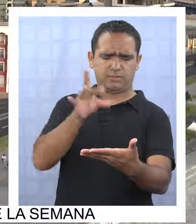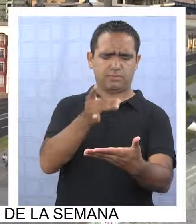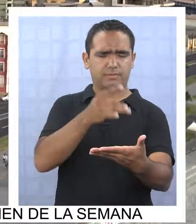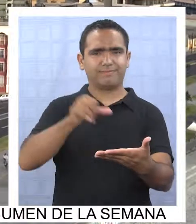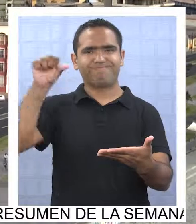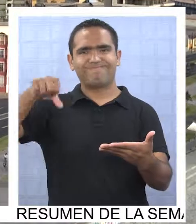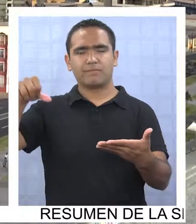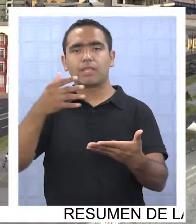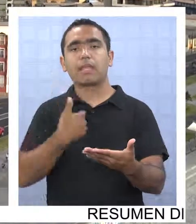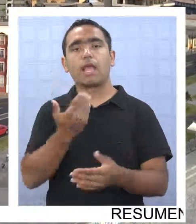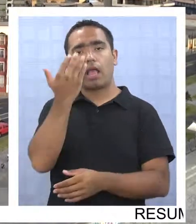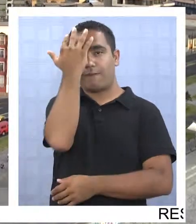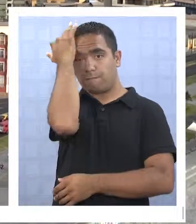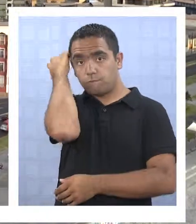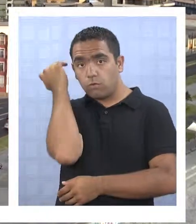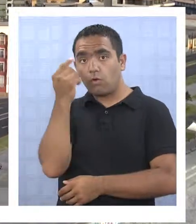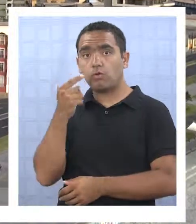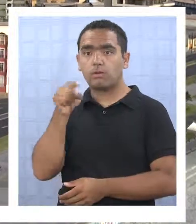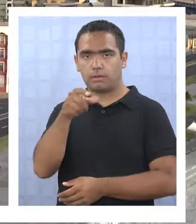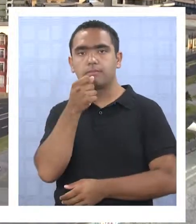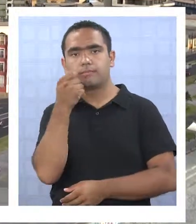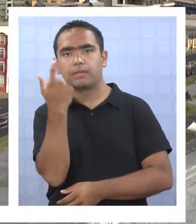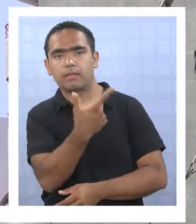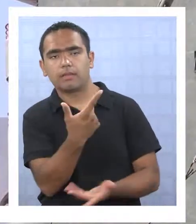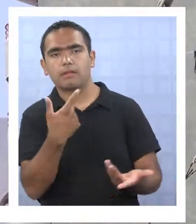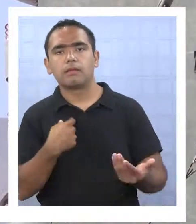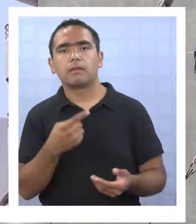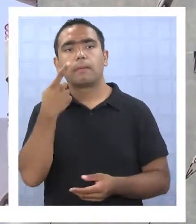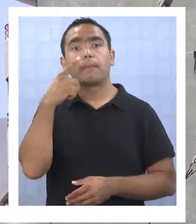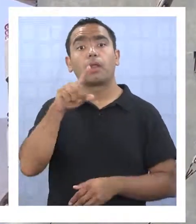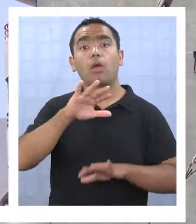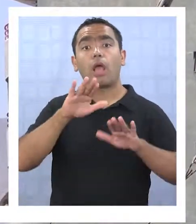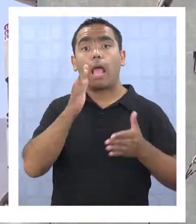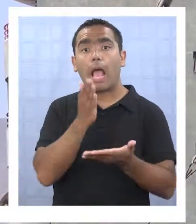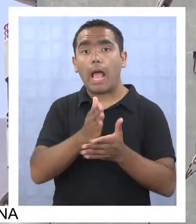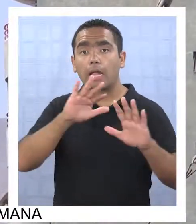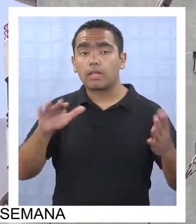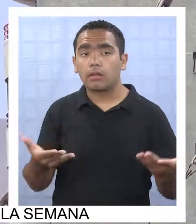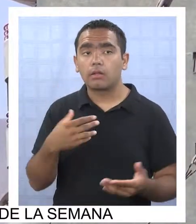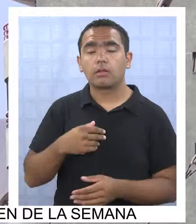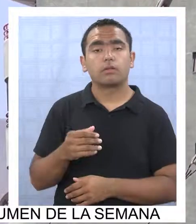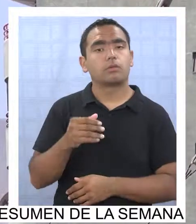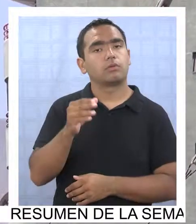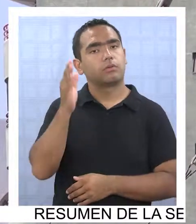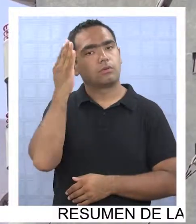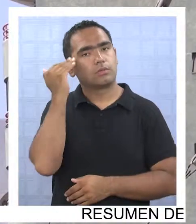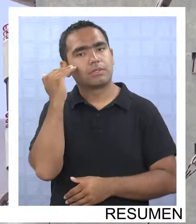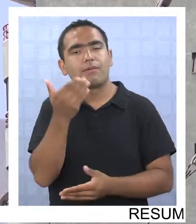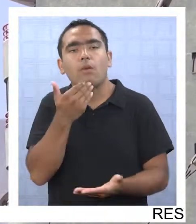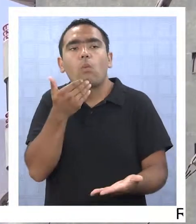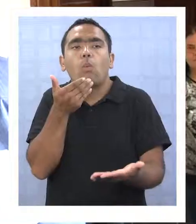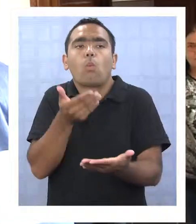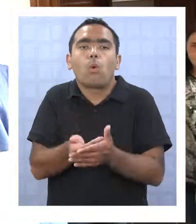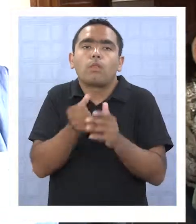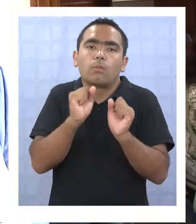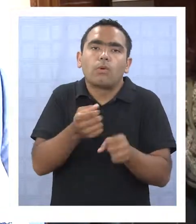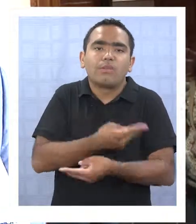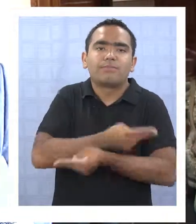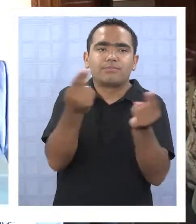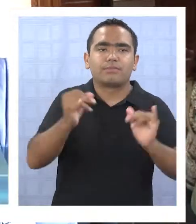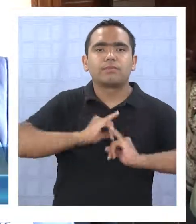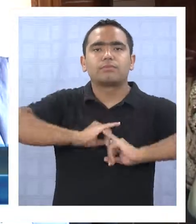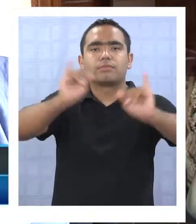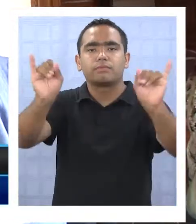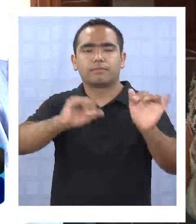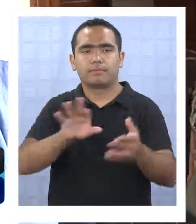Fulvio Rossi durante el gobierno anterior. Sin embargo hasta el momento no existen indicios sobre cuándo pueda ser promulgado. Este es un proceso